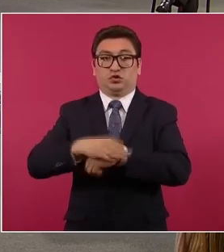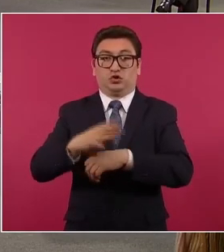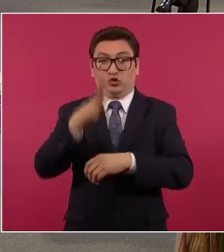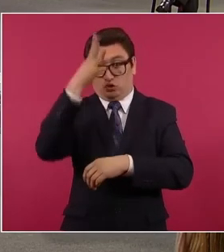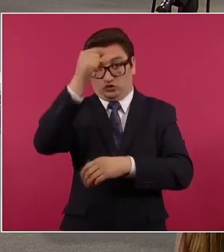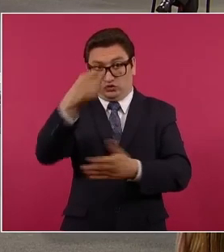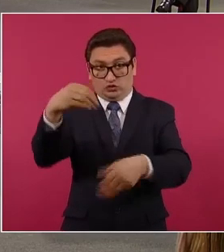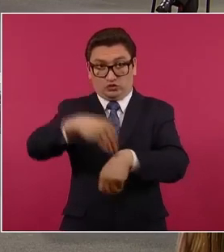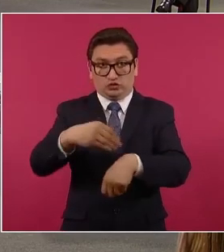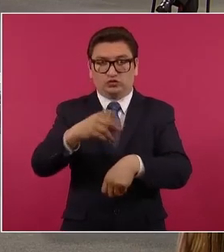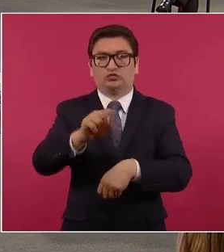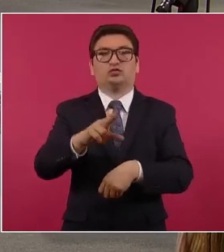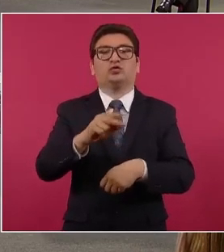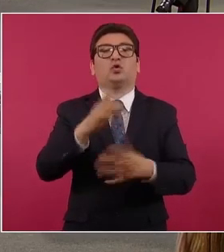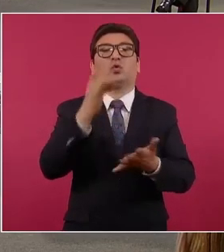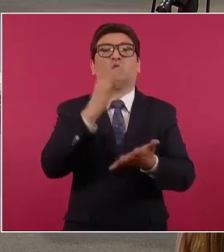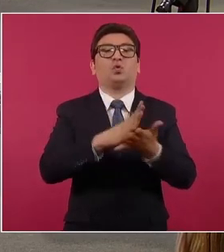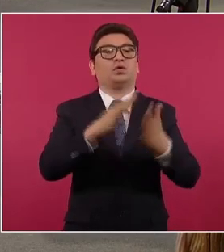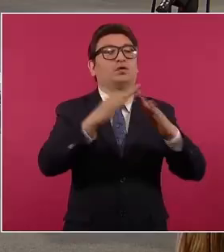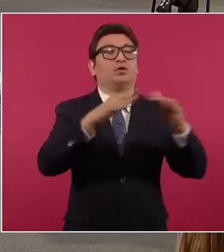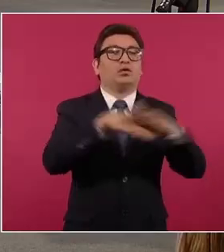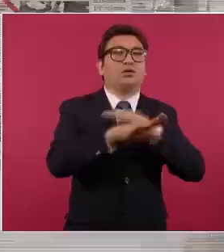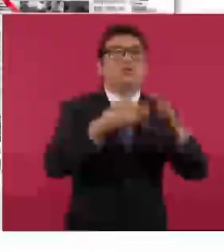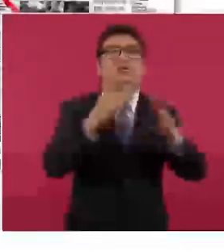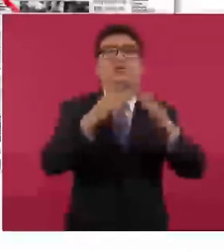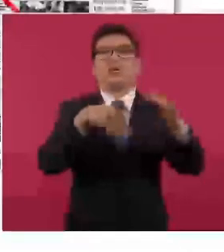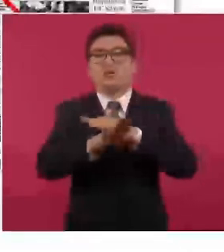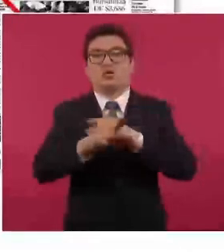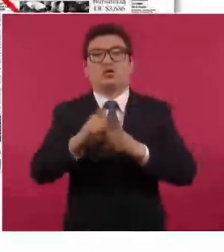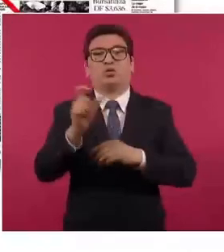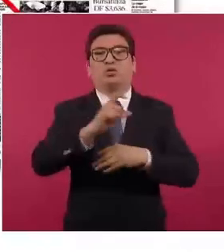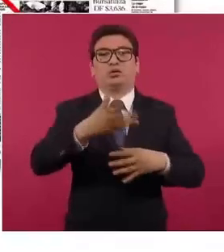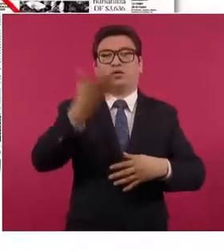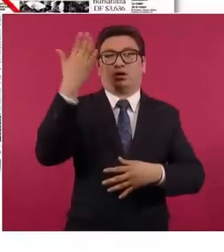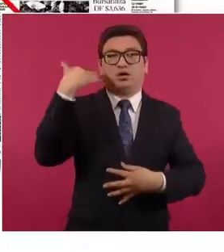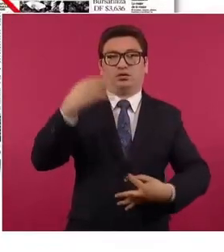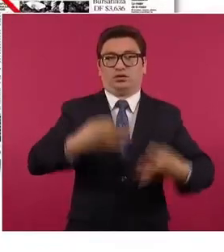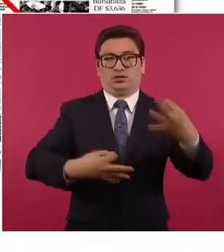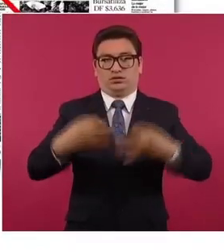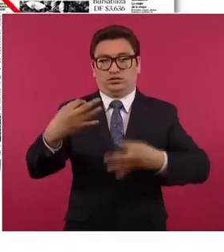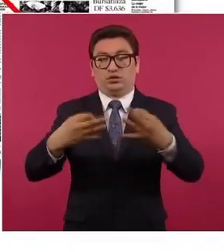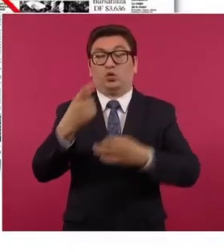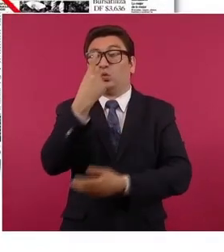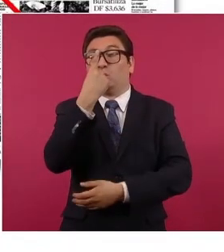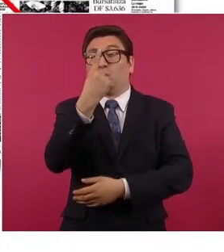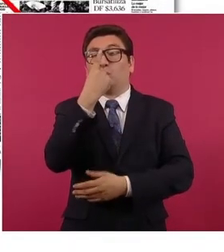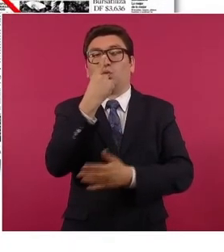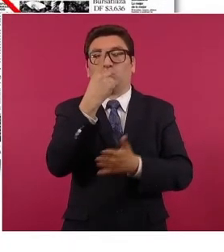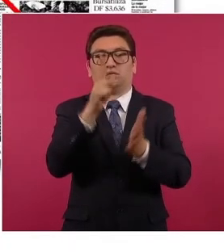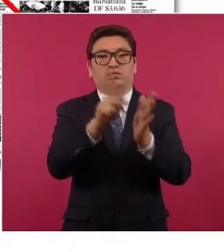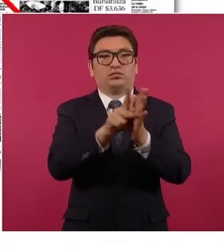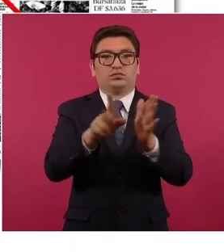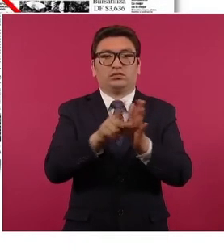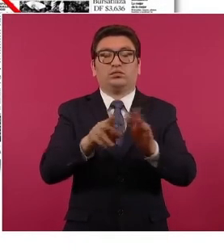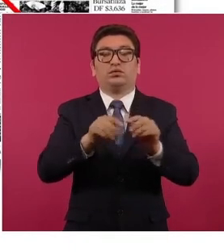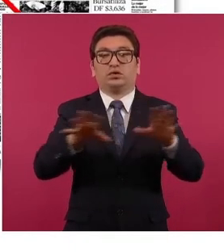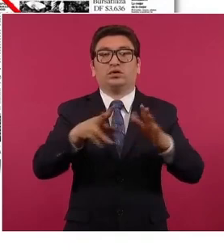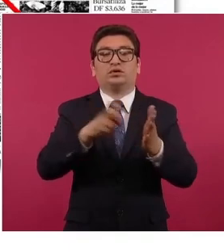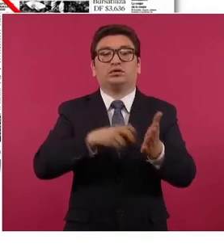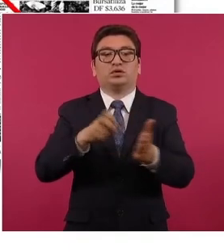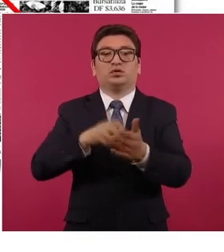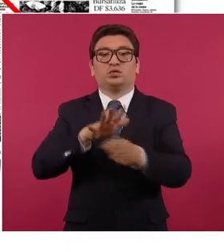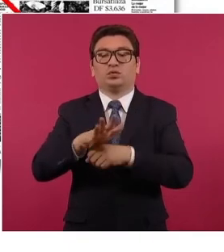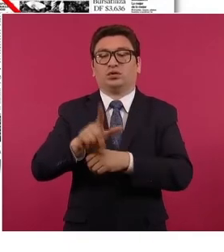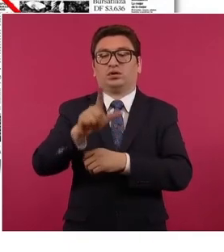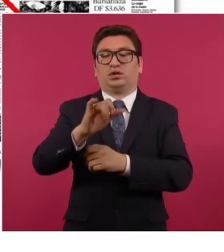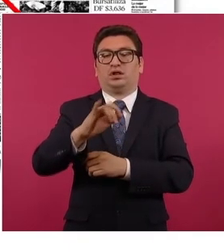todos hablan de allanamientos cuando el debate que era el centro y el único periódico que cuestiona la reforma de fondo es el periódico